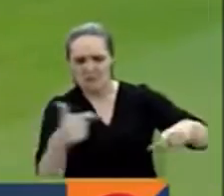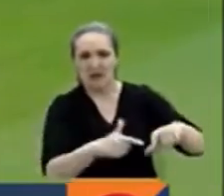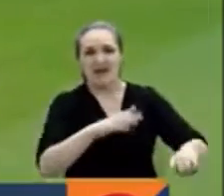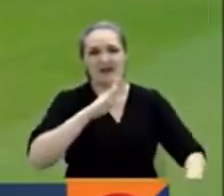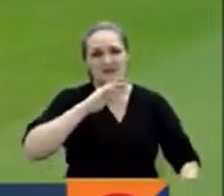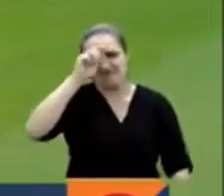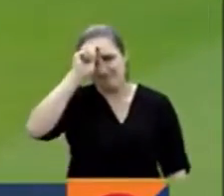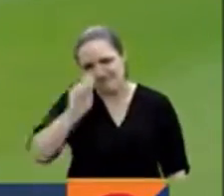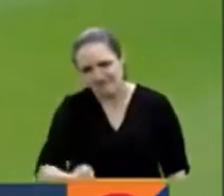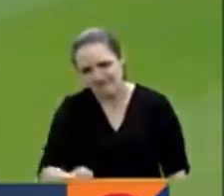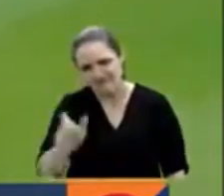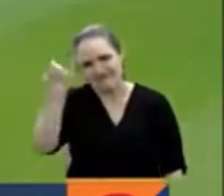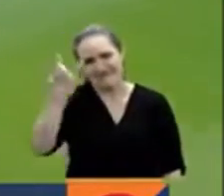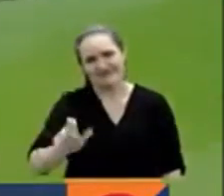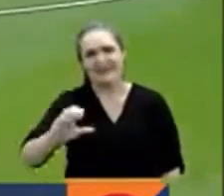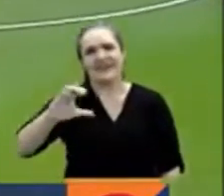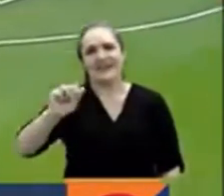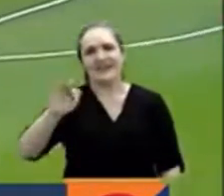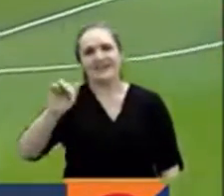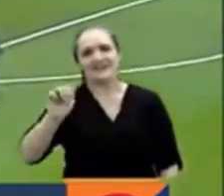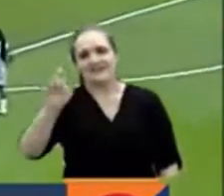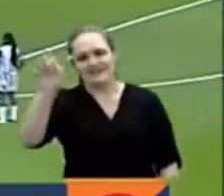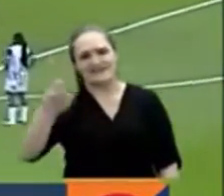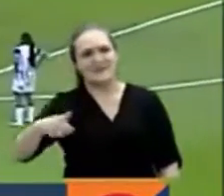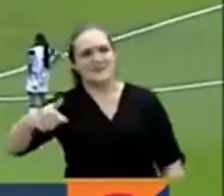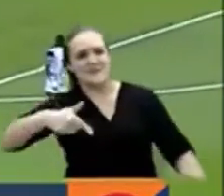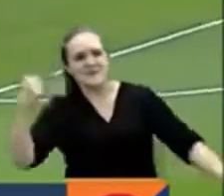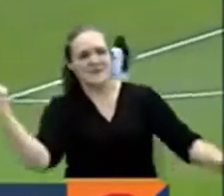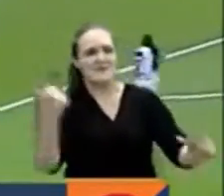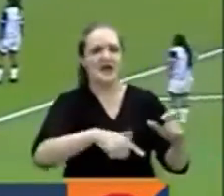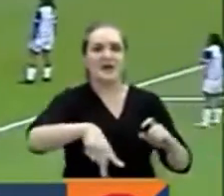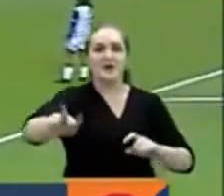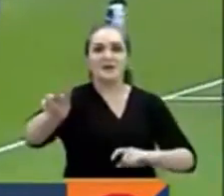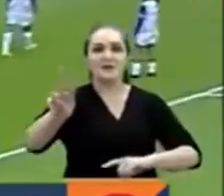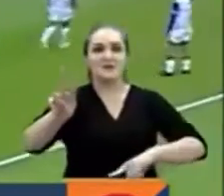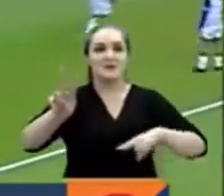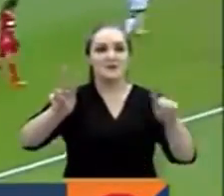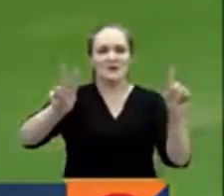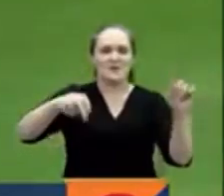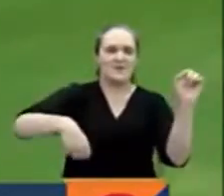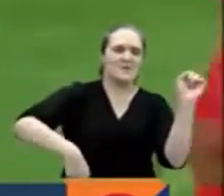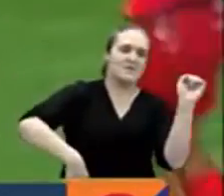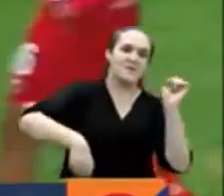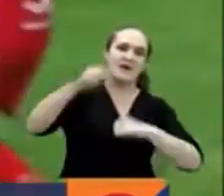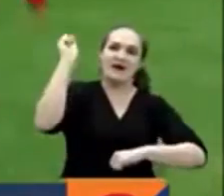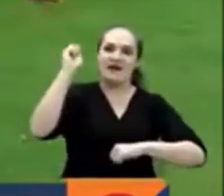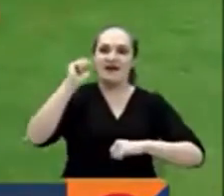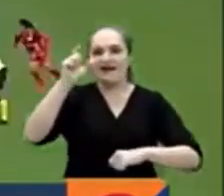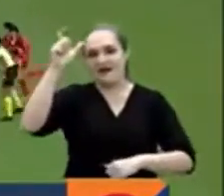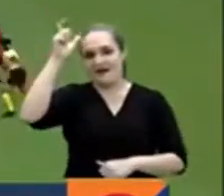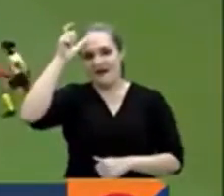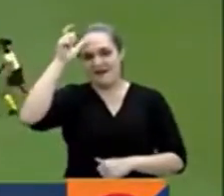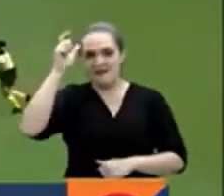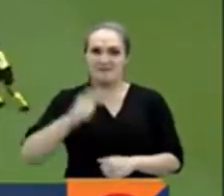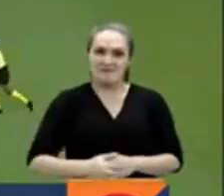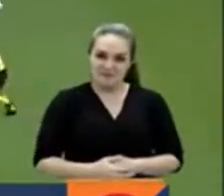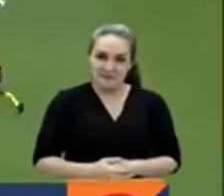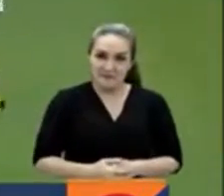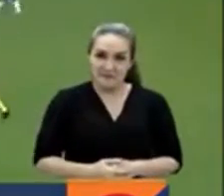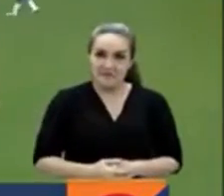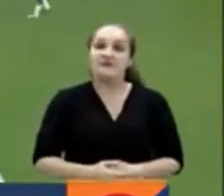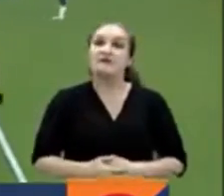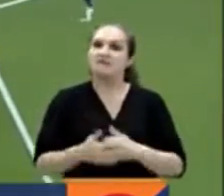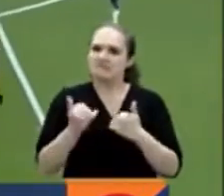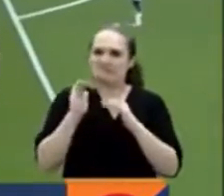leyenda Usme, Catalina Usme a aparecer para lograr ese 2 a 1 que le daba la victoria a la América de Cali. Seguimos